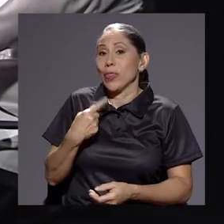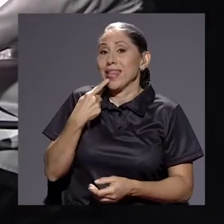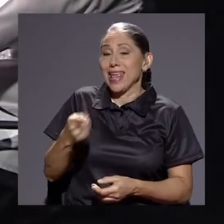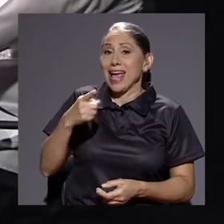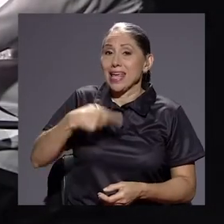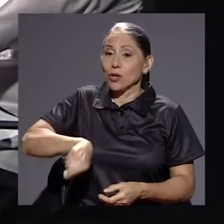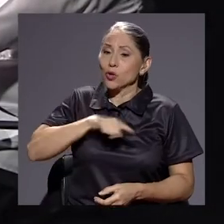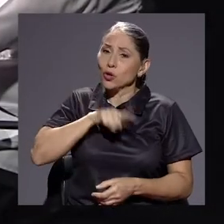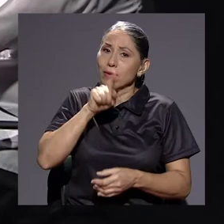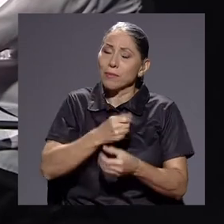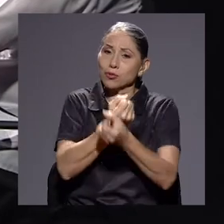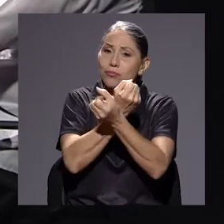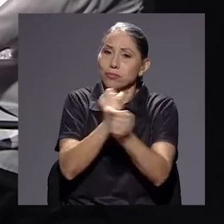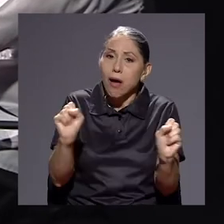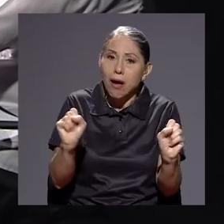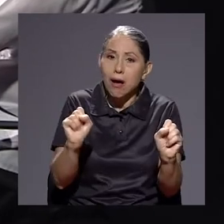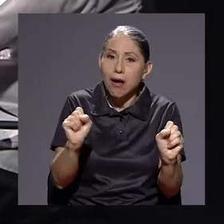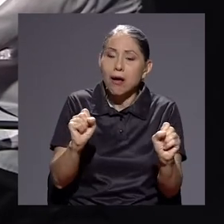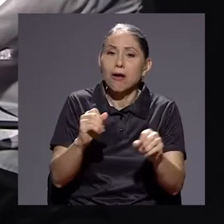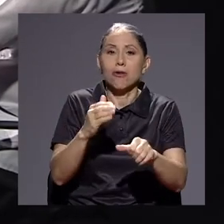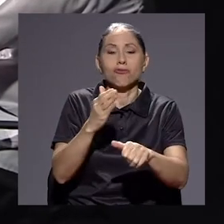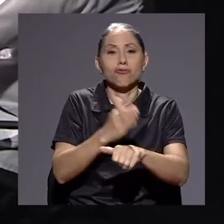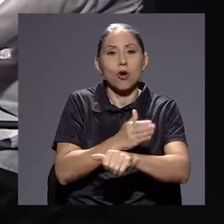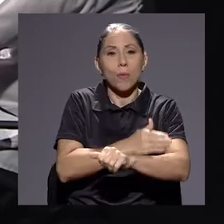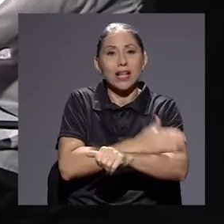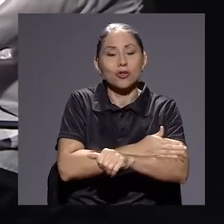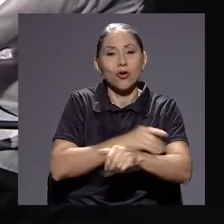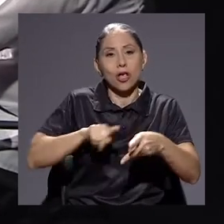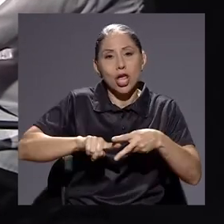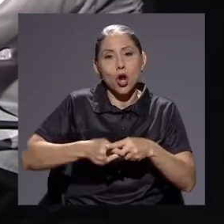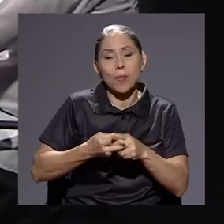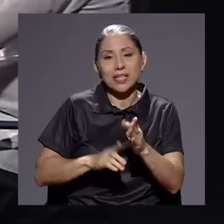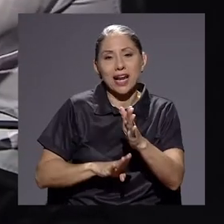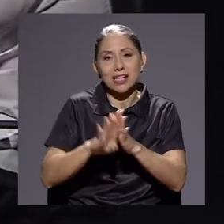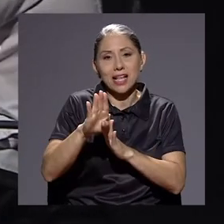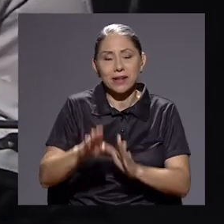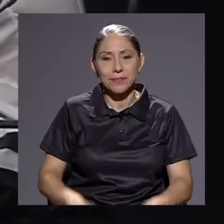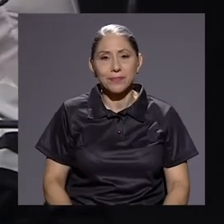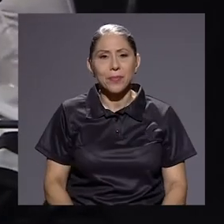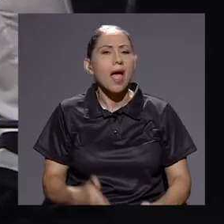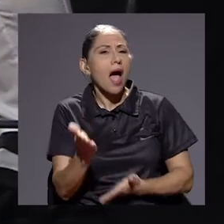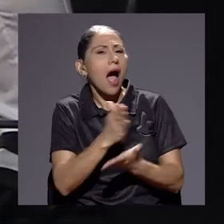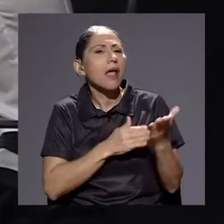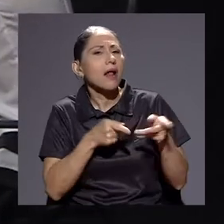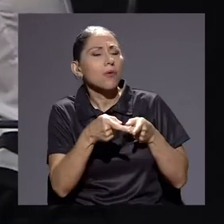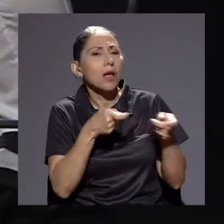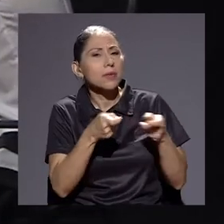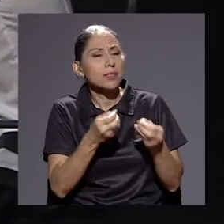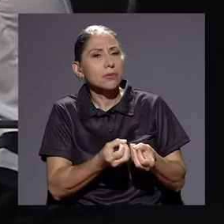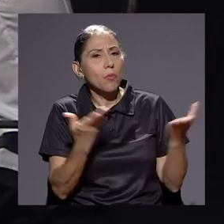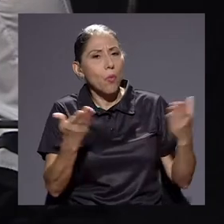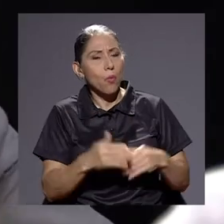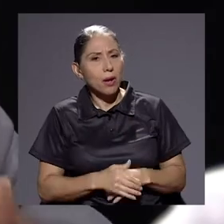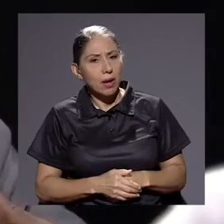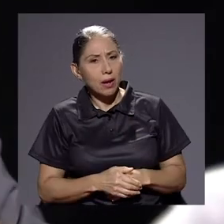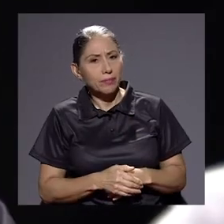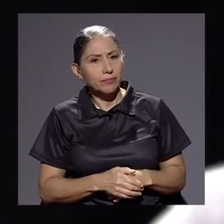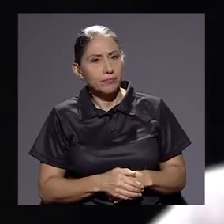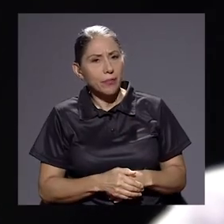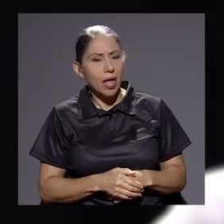allá. Hay que hacer salvamento, recuperación y comenzar a crecer. ¿Qué pasa? ¿Hay algo en administración pública